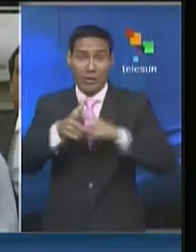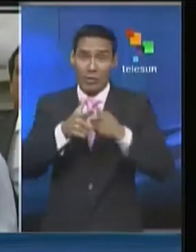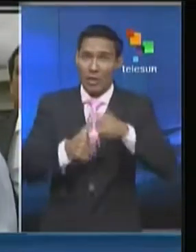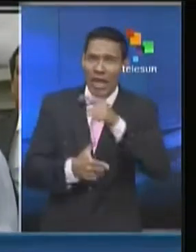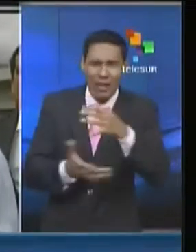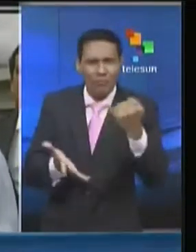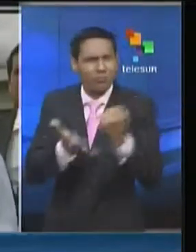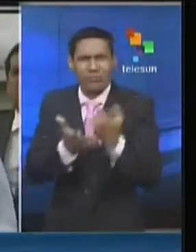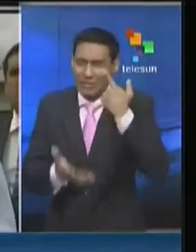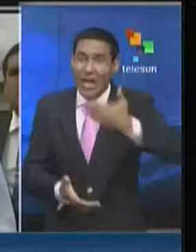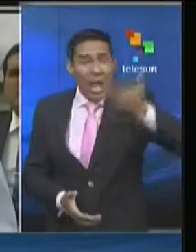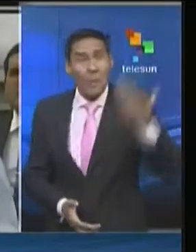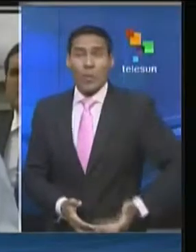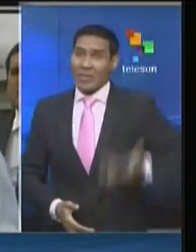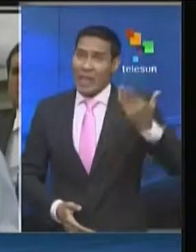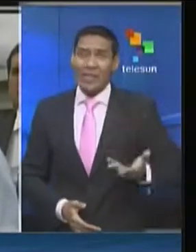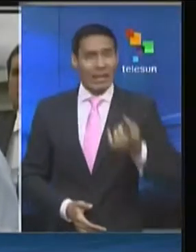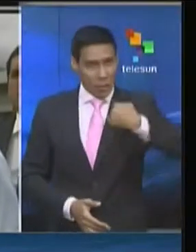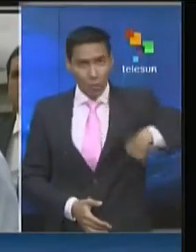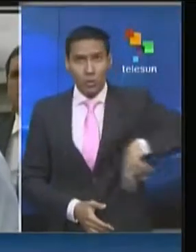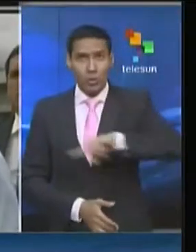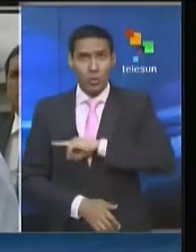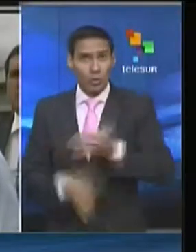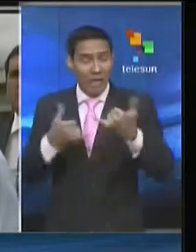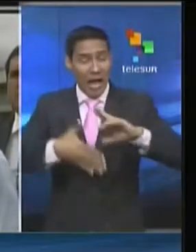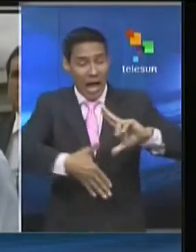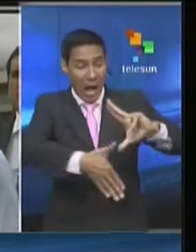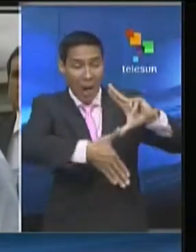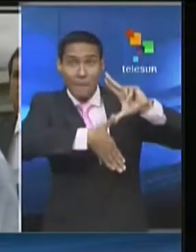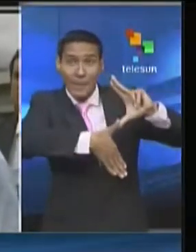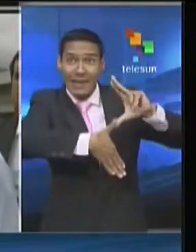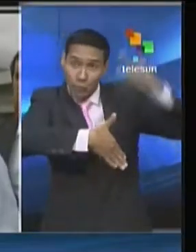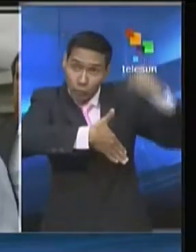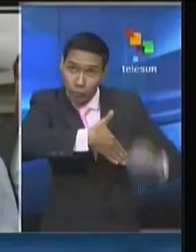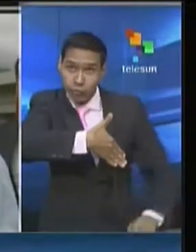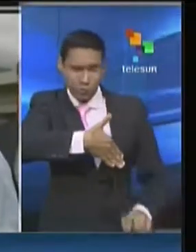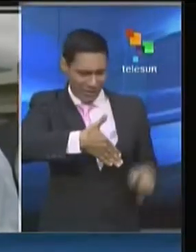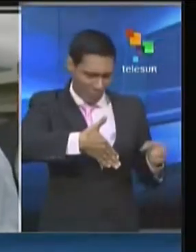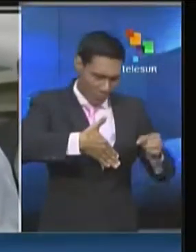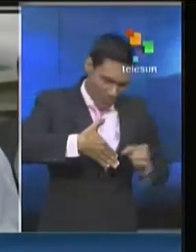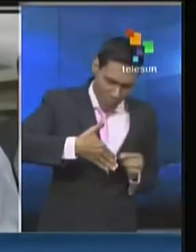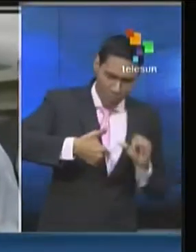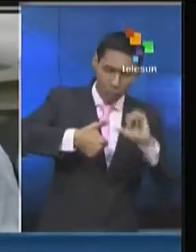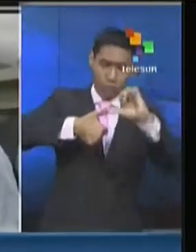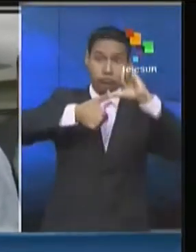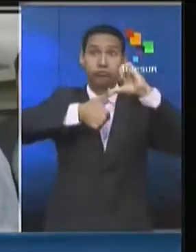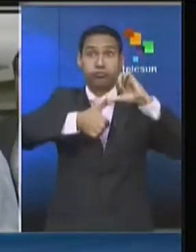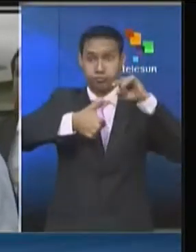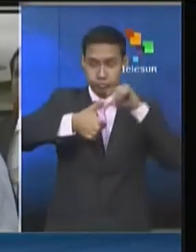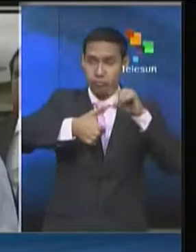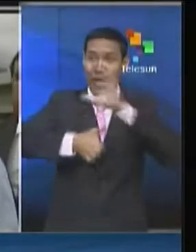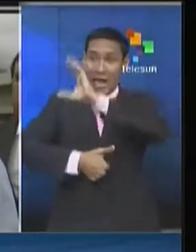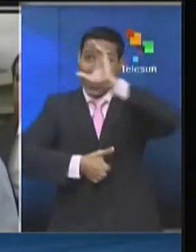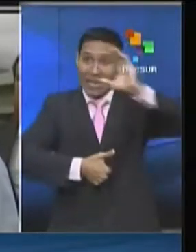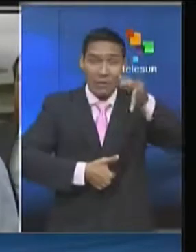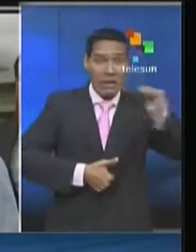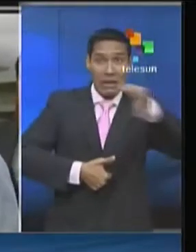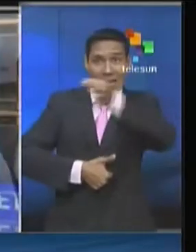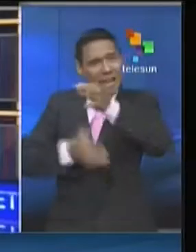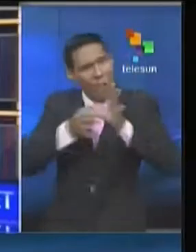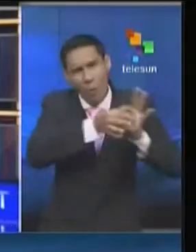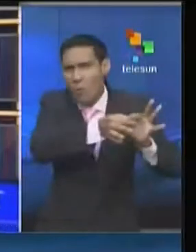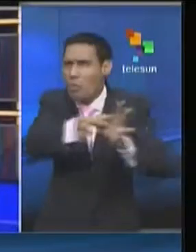fundamental que América del Sur, que América Central, que el Caribe se mantengan unidos.